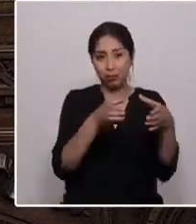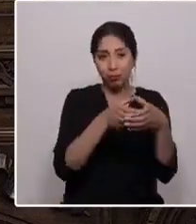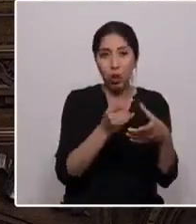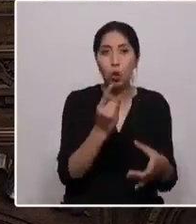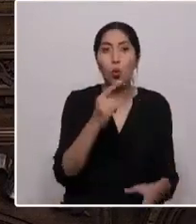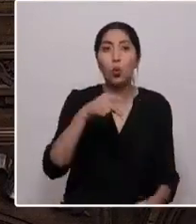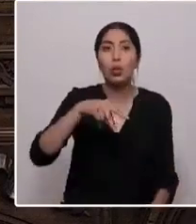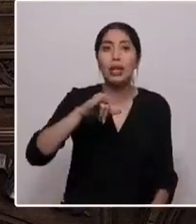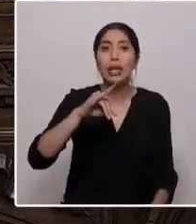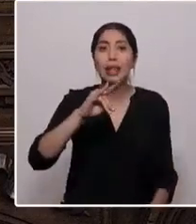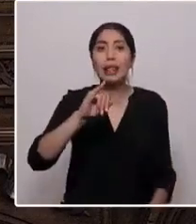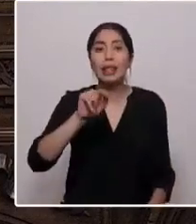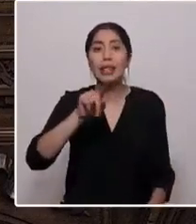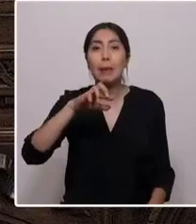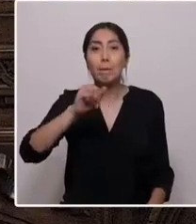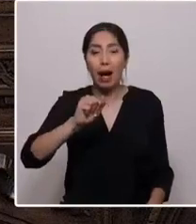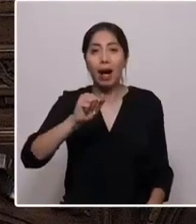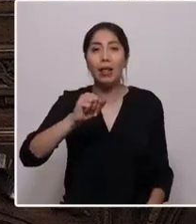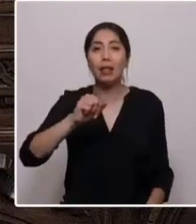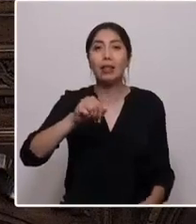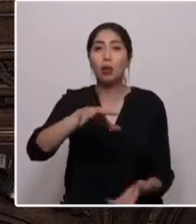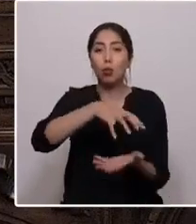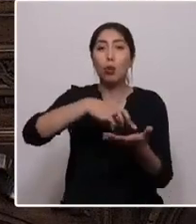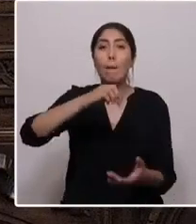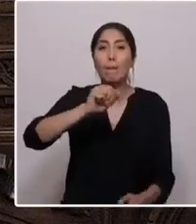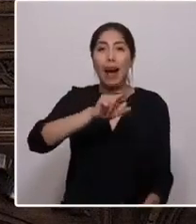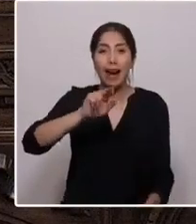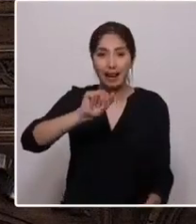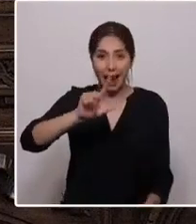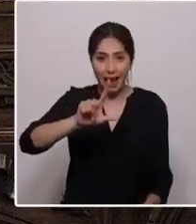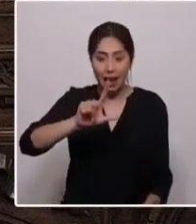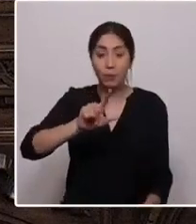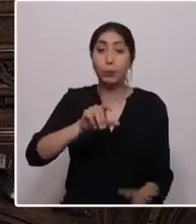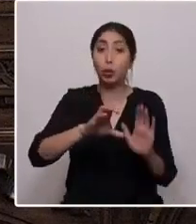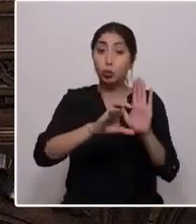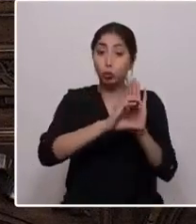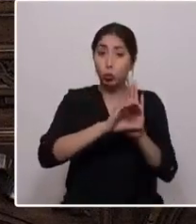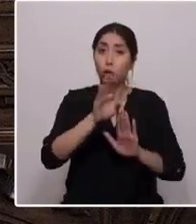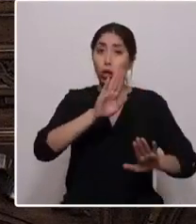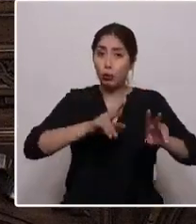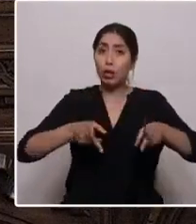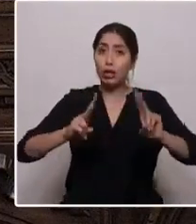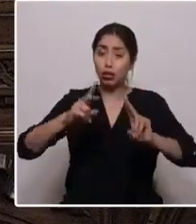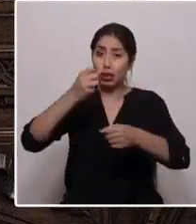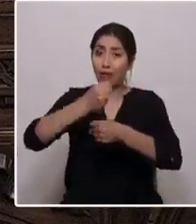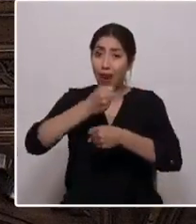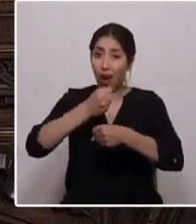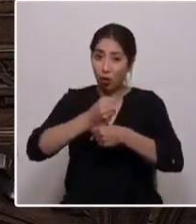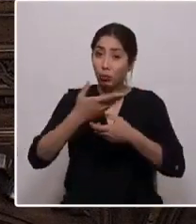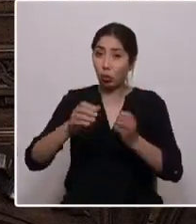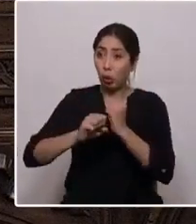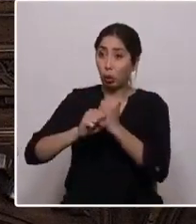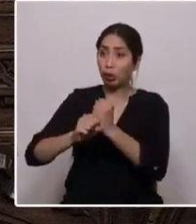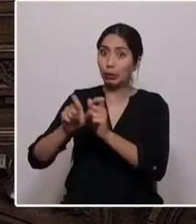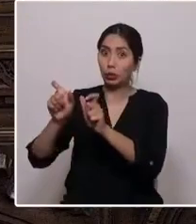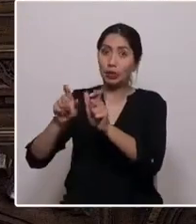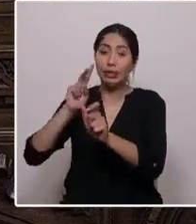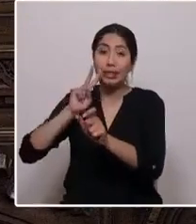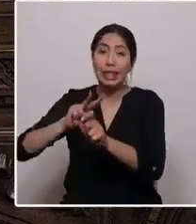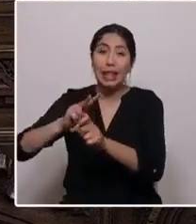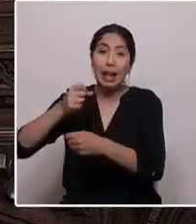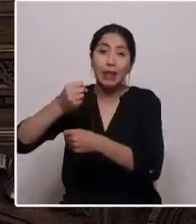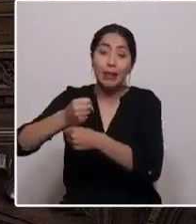de Parral. Una Constitución que proteja el derecho a trabajar para combatir la cesantía que nos está pegando fuertemente